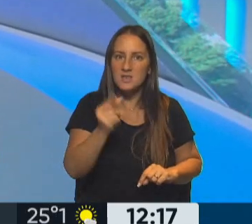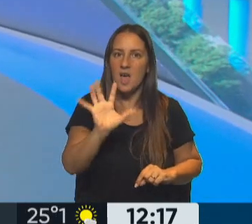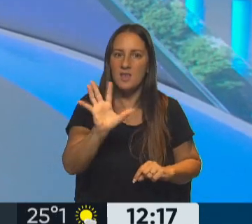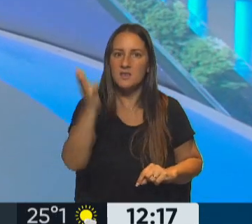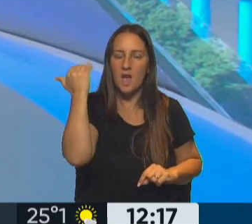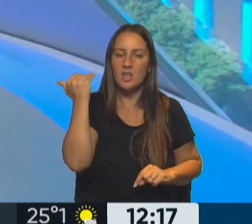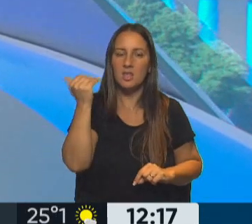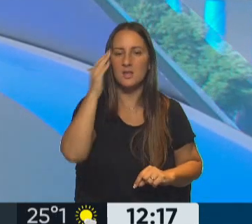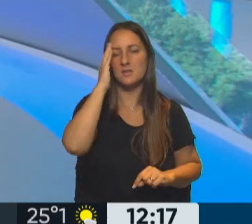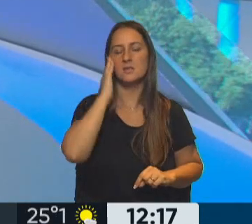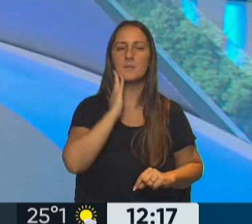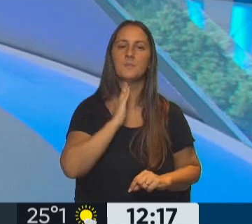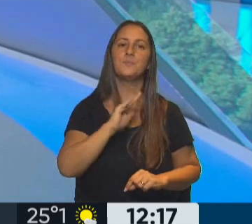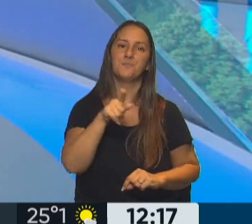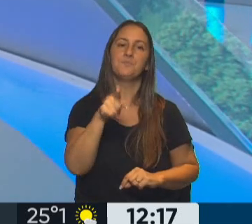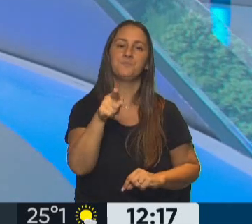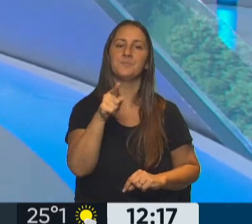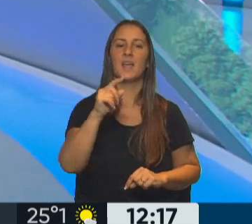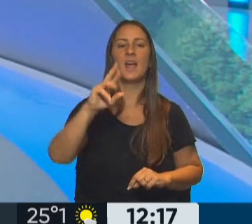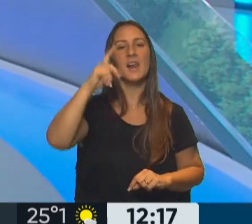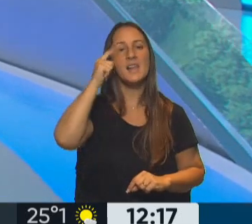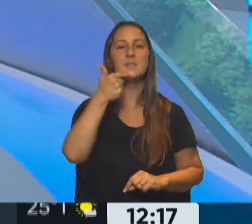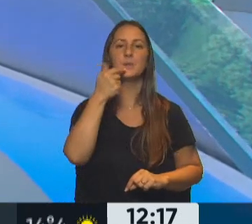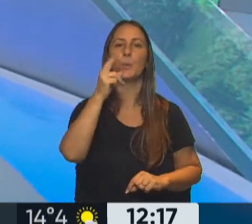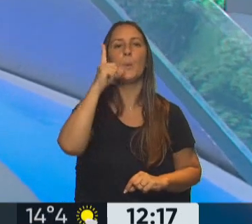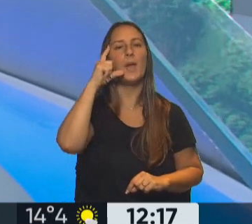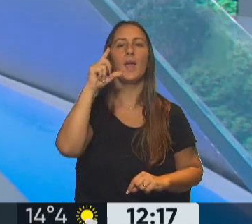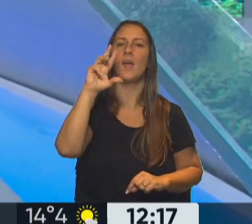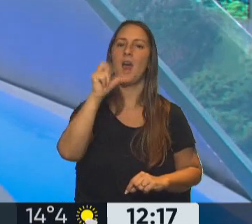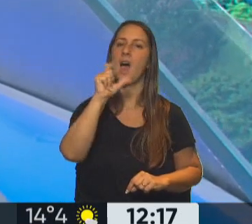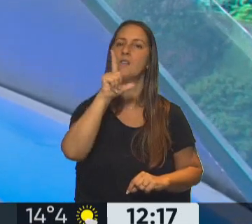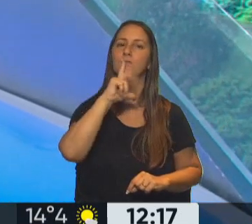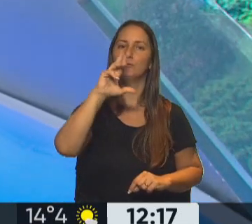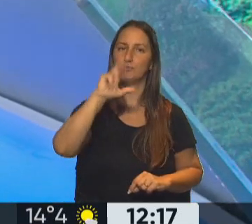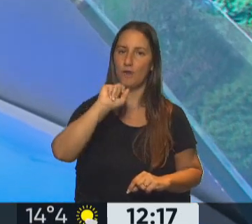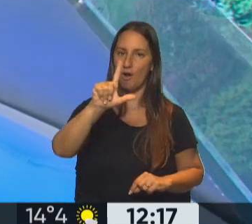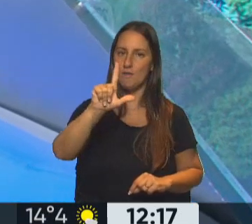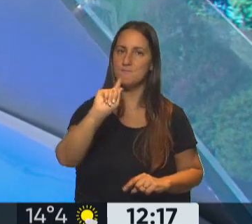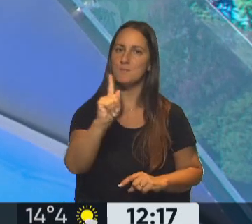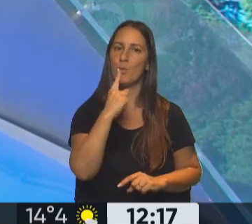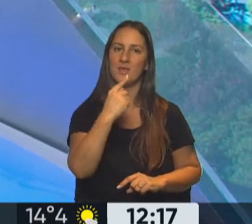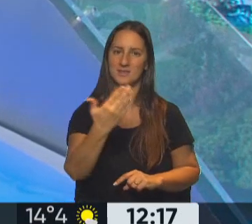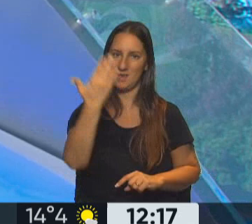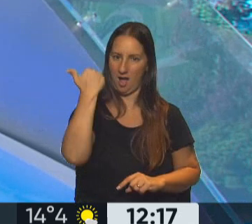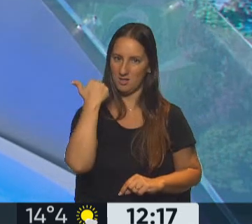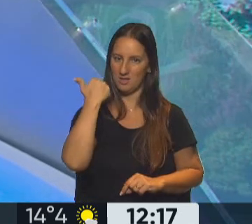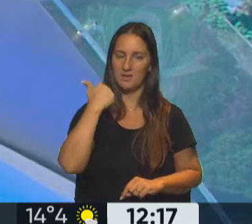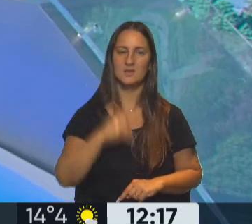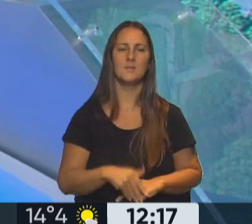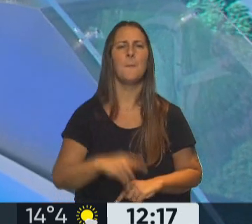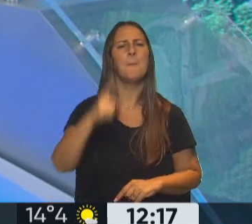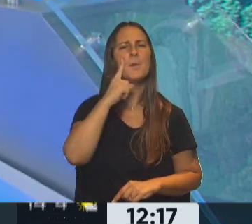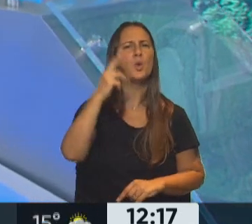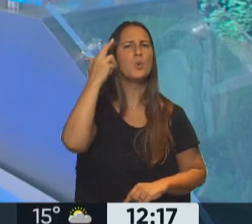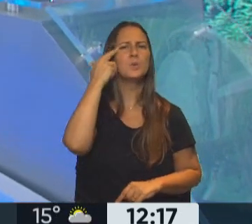taninos. Eso es lo que... el resveratrol, ¿no? Claro. Eso es lo que se decía habitualmente y se venía diciendo casi desde